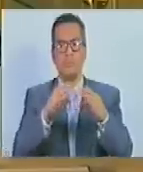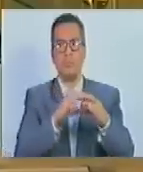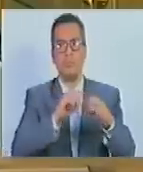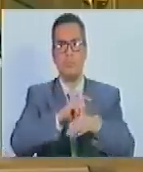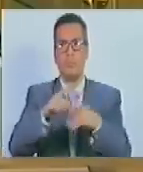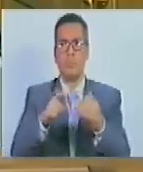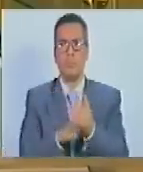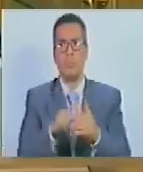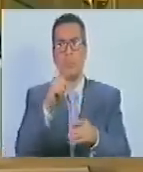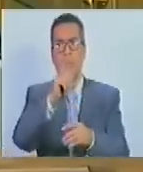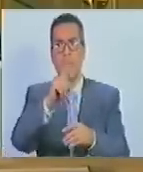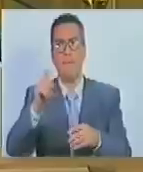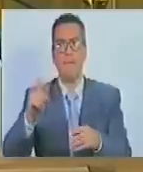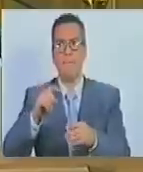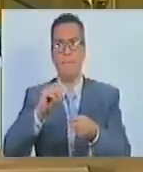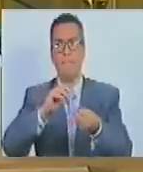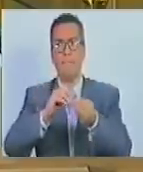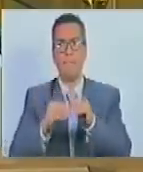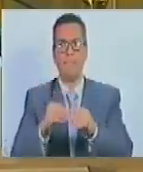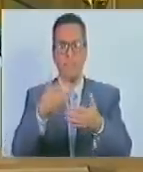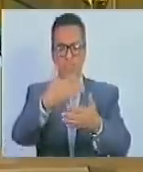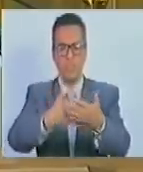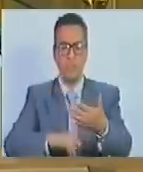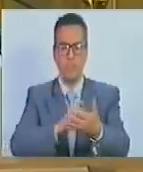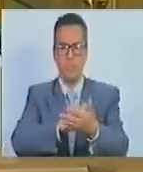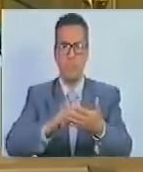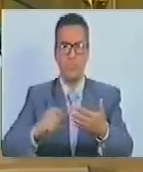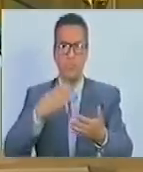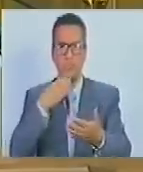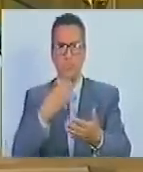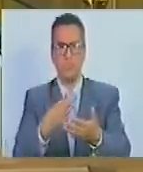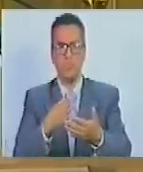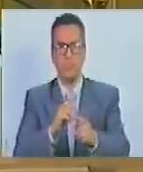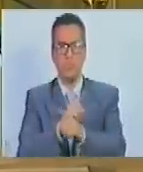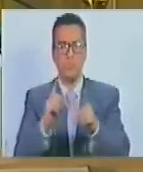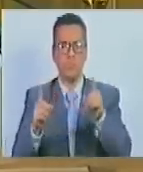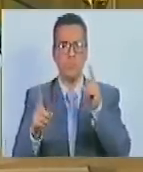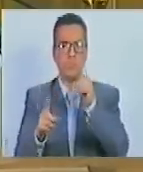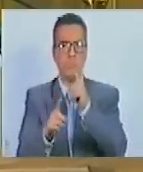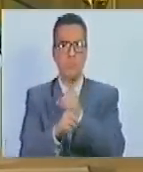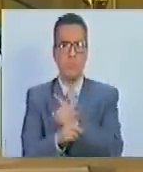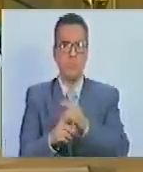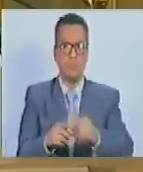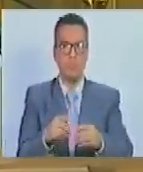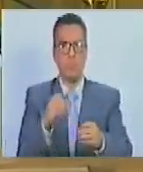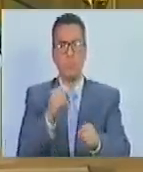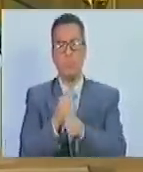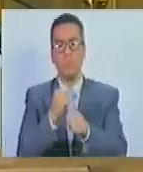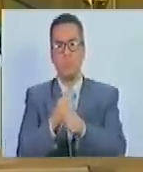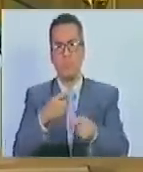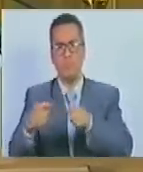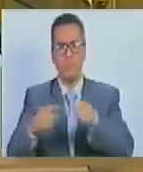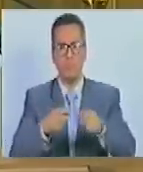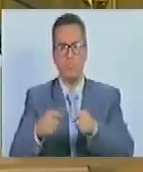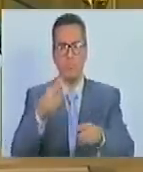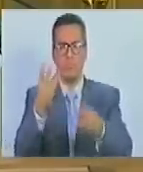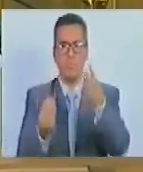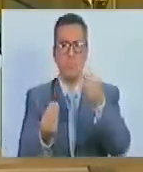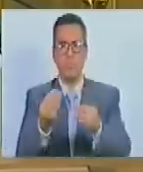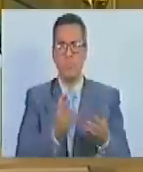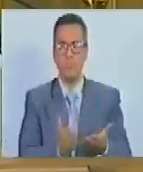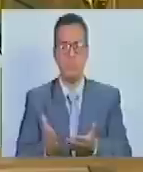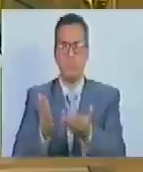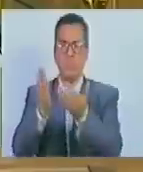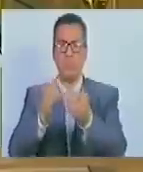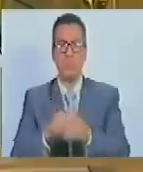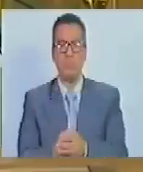general once elaborar el informe de solicitud de transferencia de la gestión y administración comunitaria de servicios